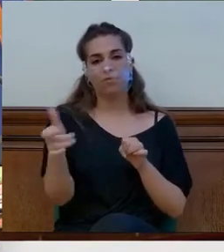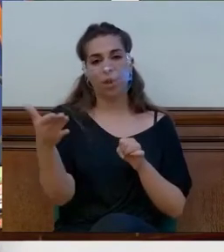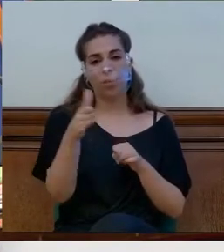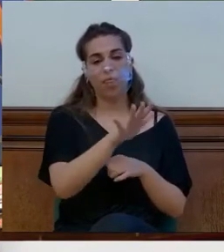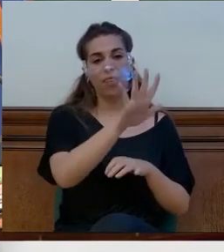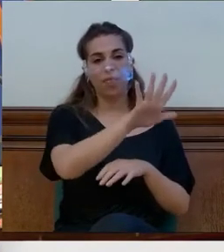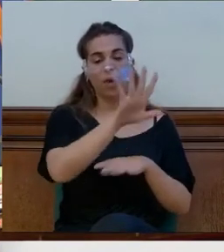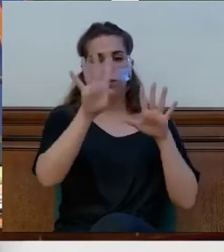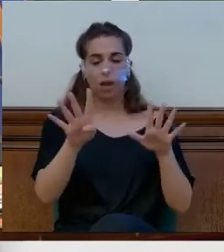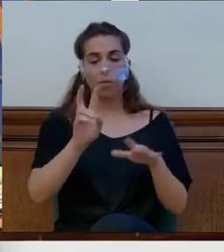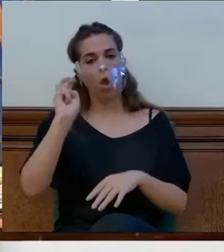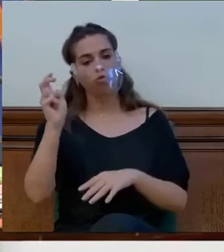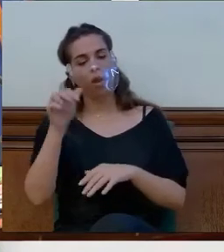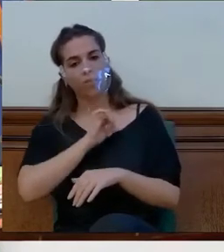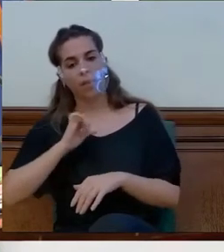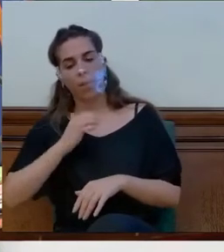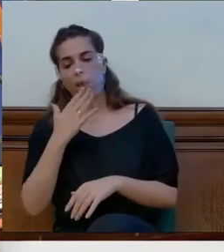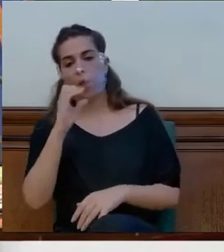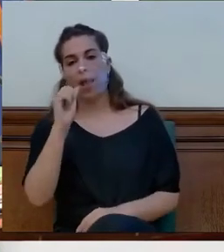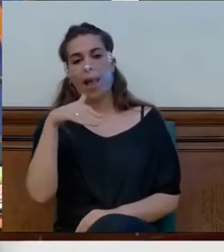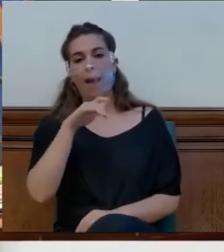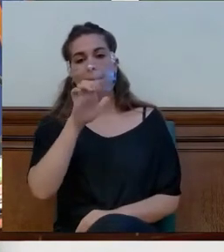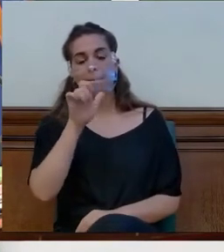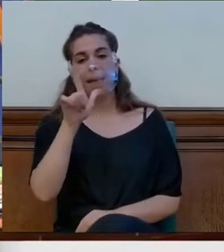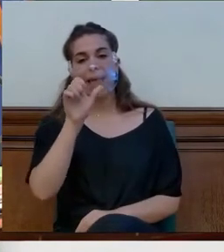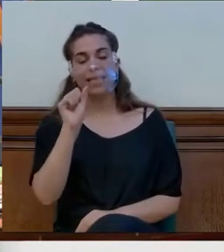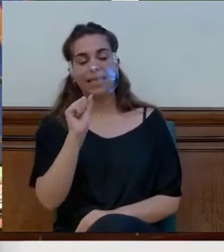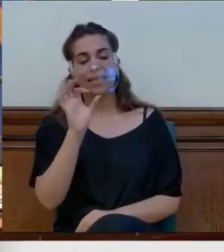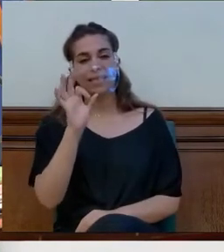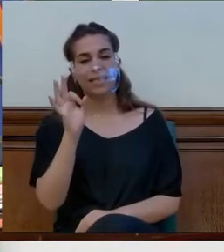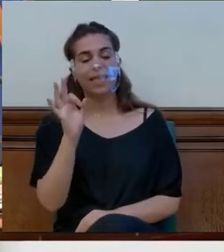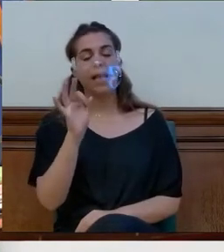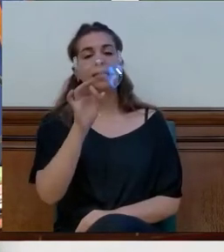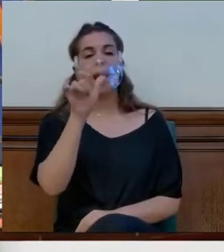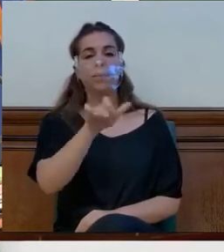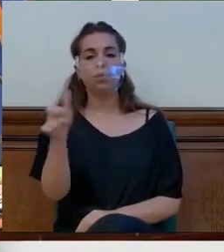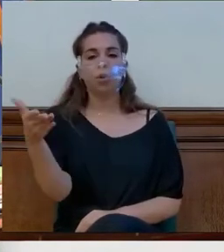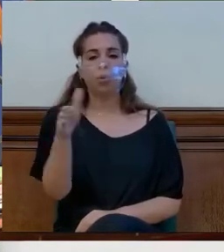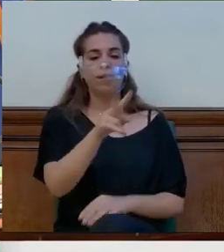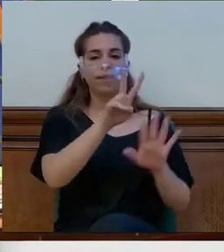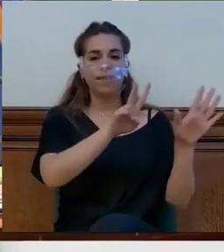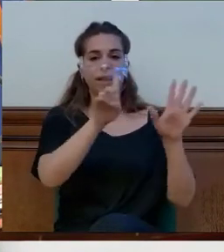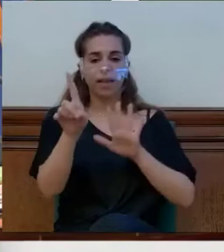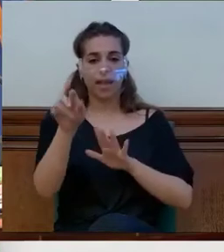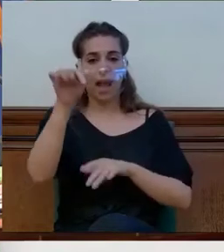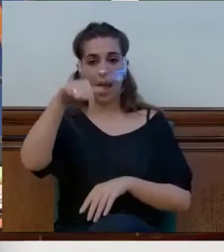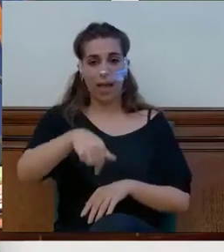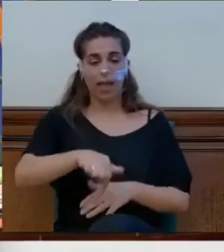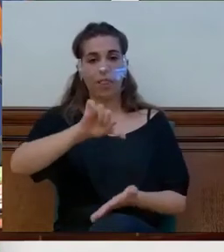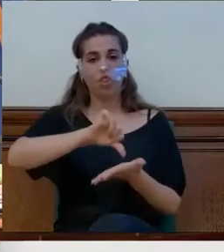Camelias con 76 personas fallecidas. Ciudad de Mosto les, 60